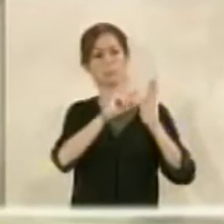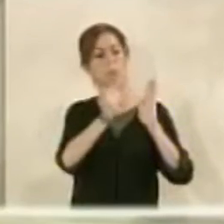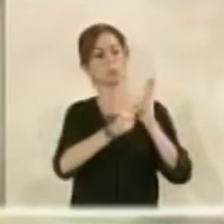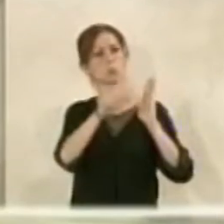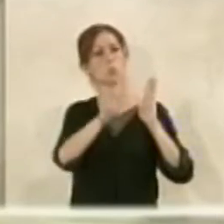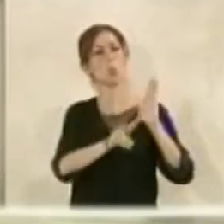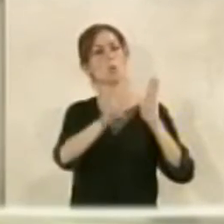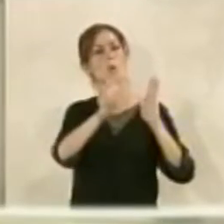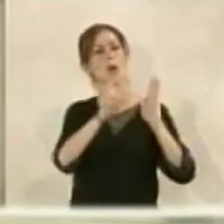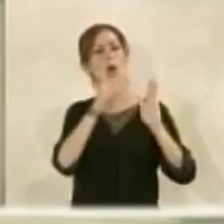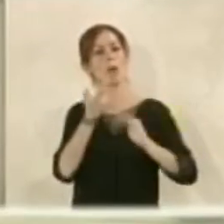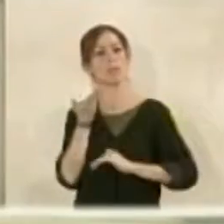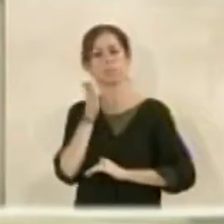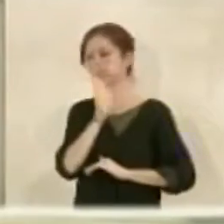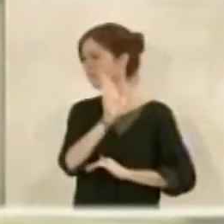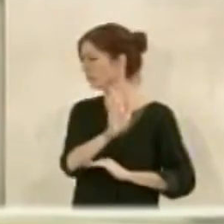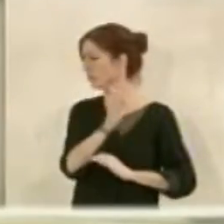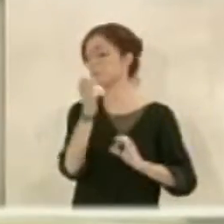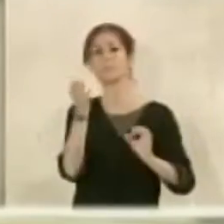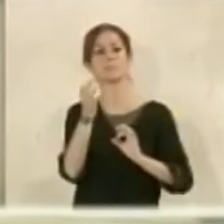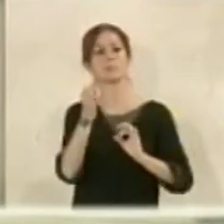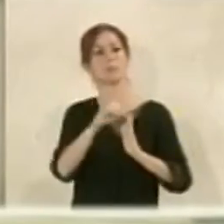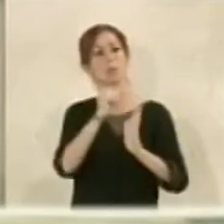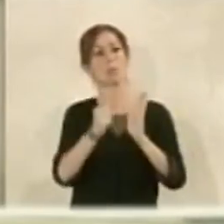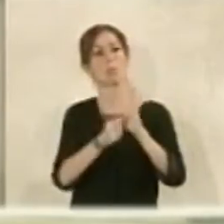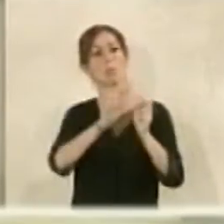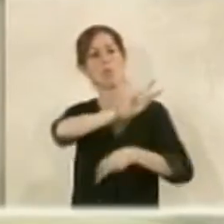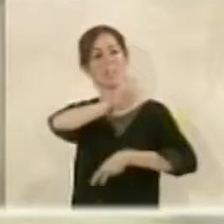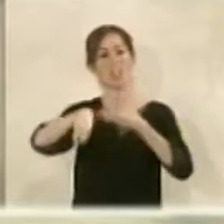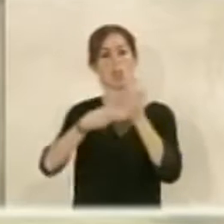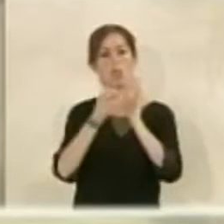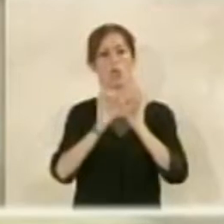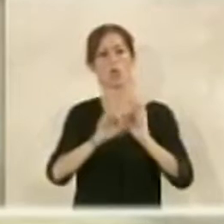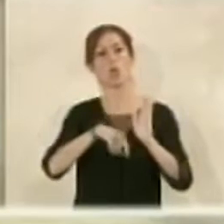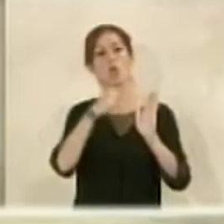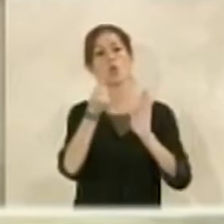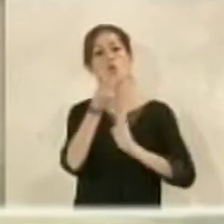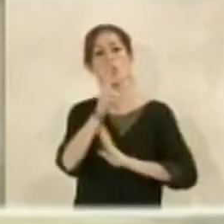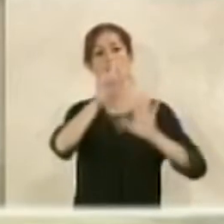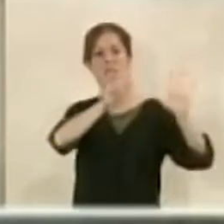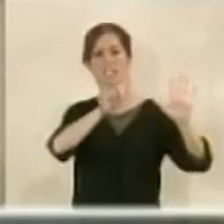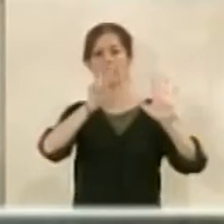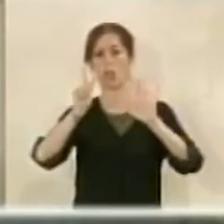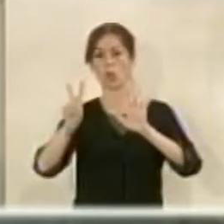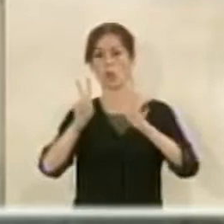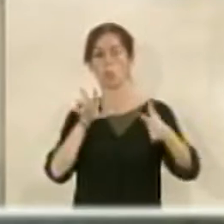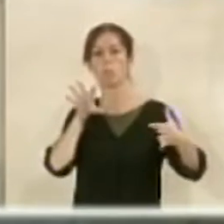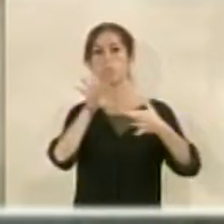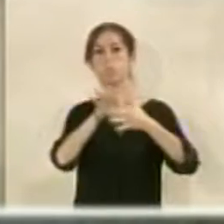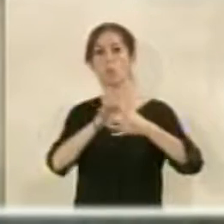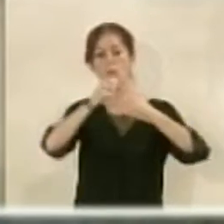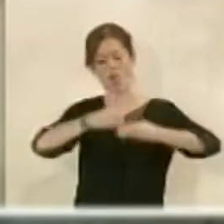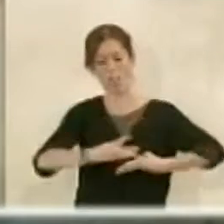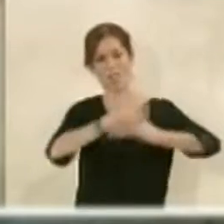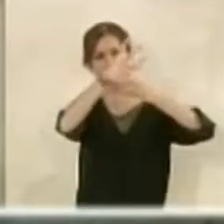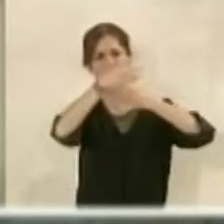se trae a pleno la modificación puntual número 62 referente al edificio que